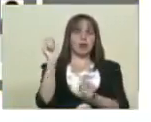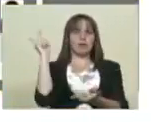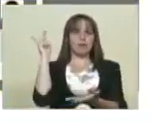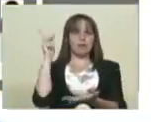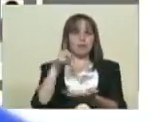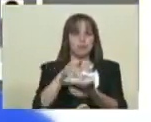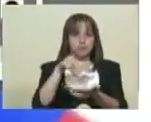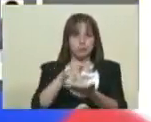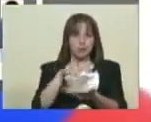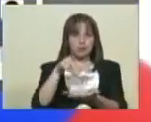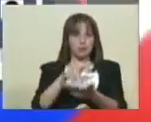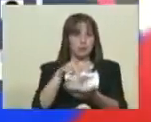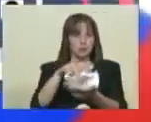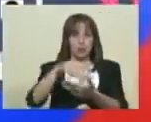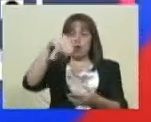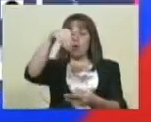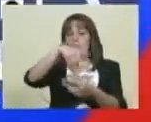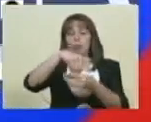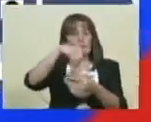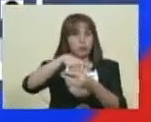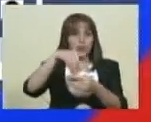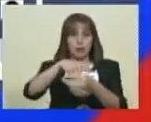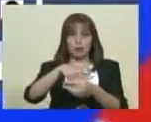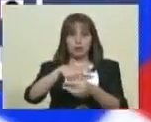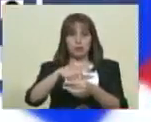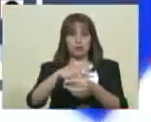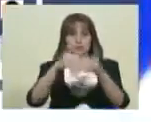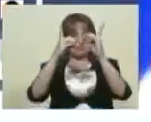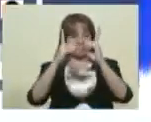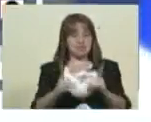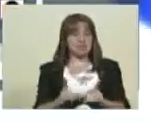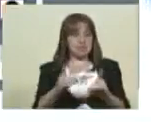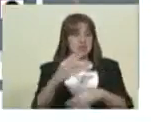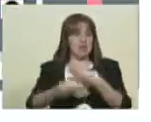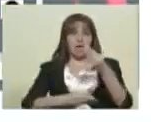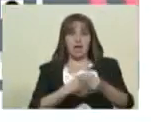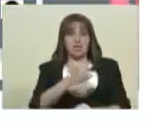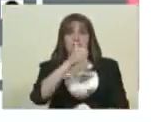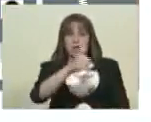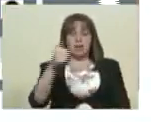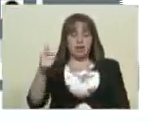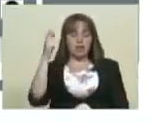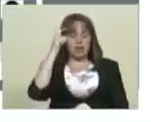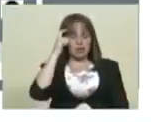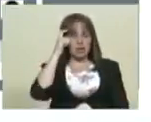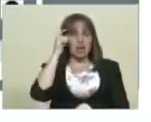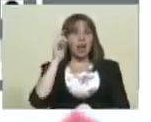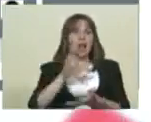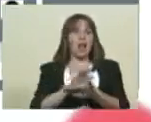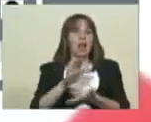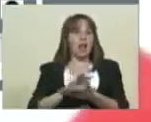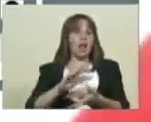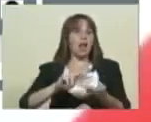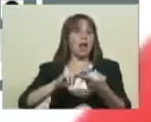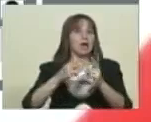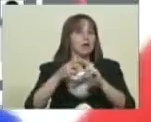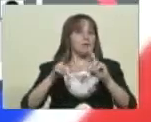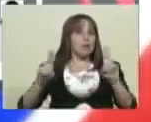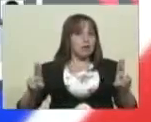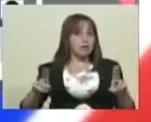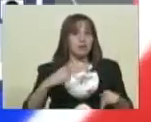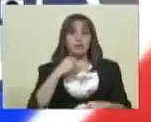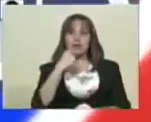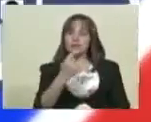con su voto, con el deseo de los que decida hacer ese día en paz. Y le va a decir no